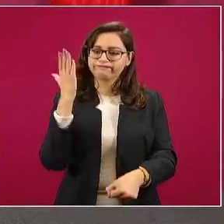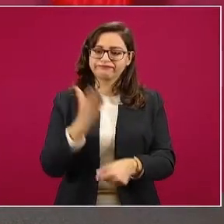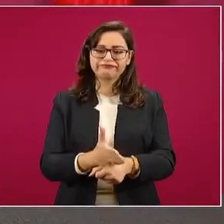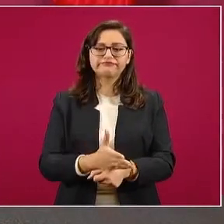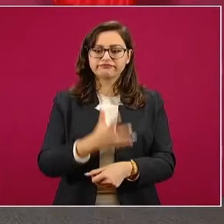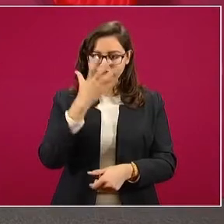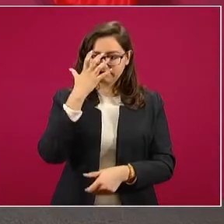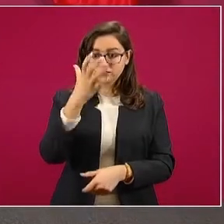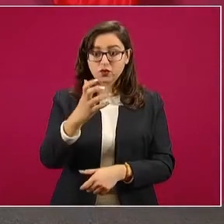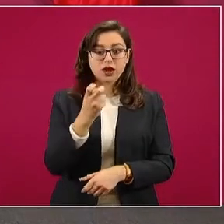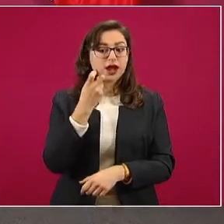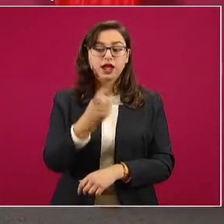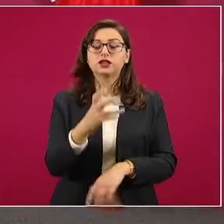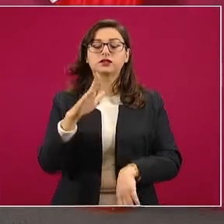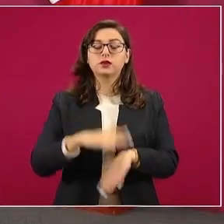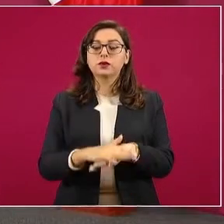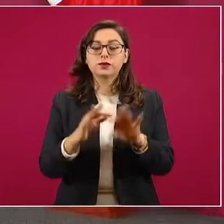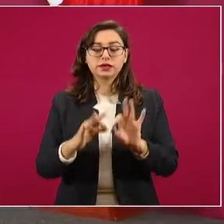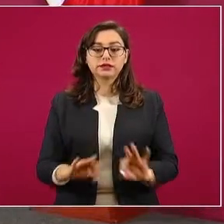básico.